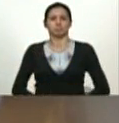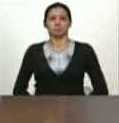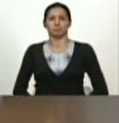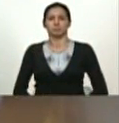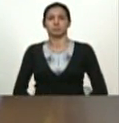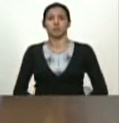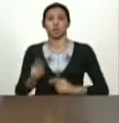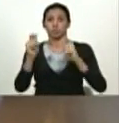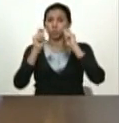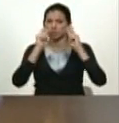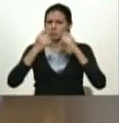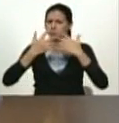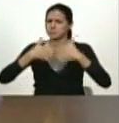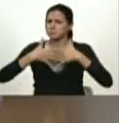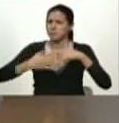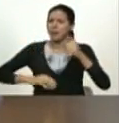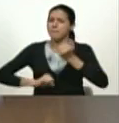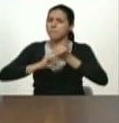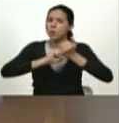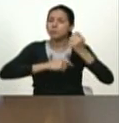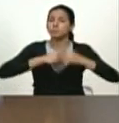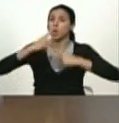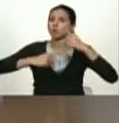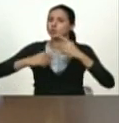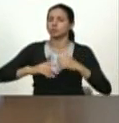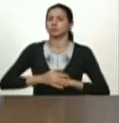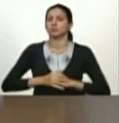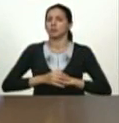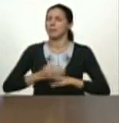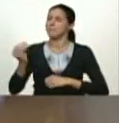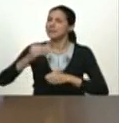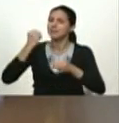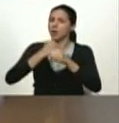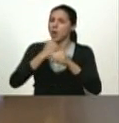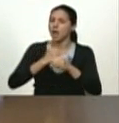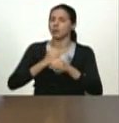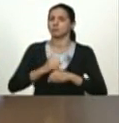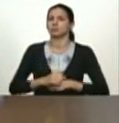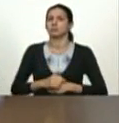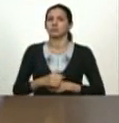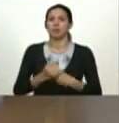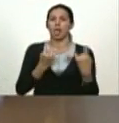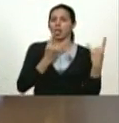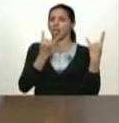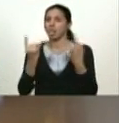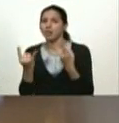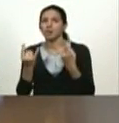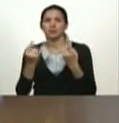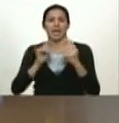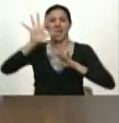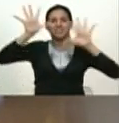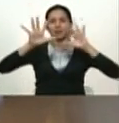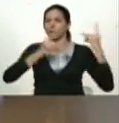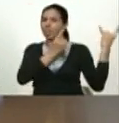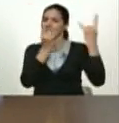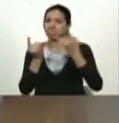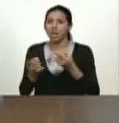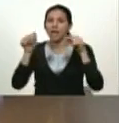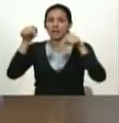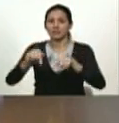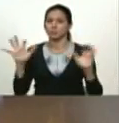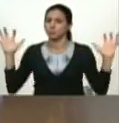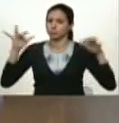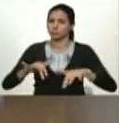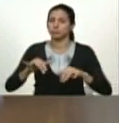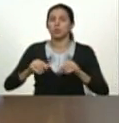turismo como gran motor de crecimiento económico creador de empleo atractivo de inversiones extranjeras generador de nuevas fuentes de divisas